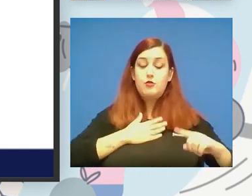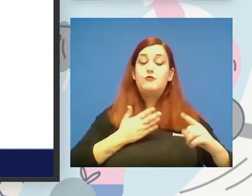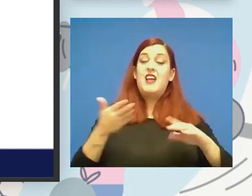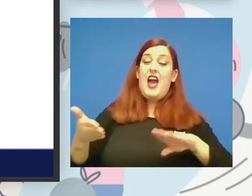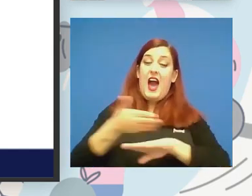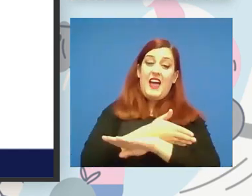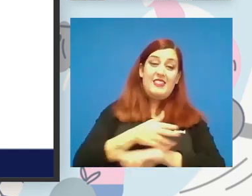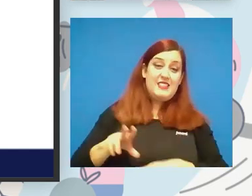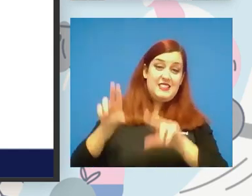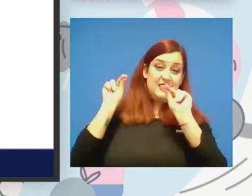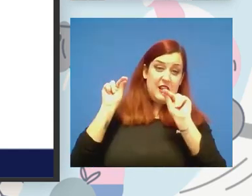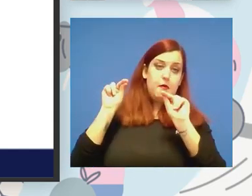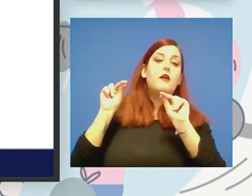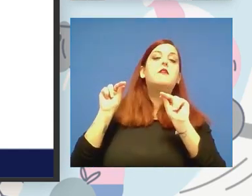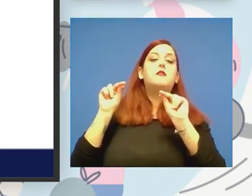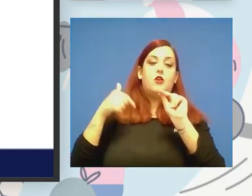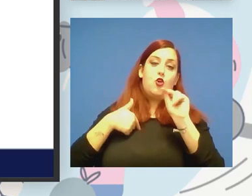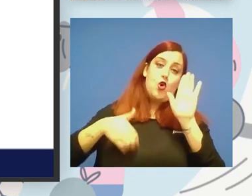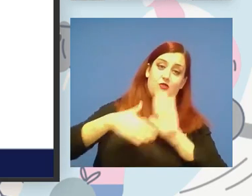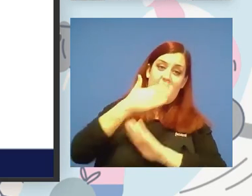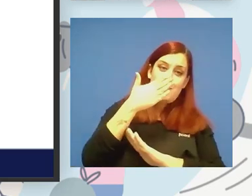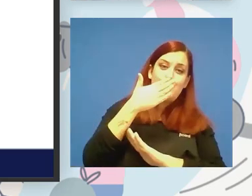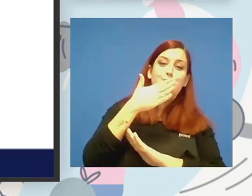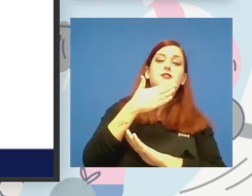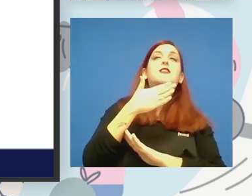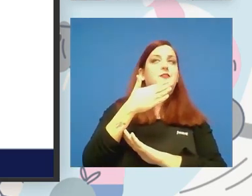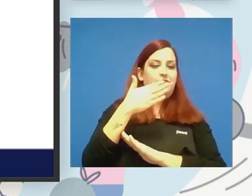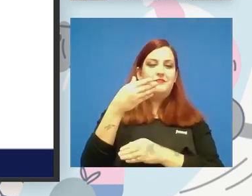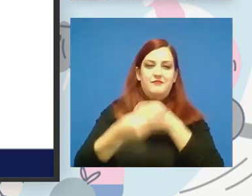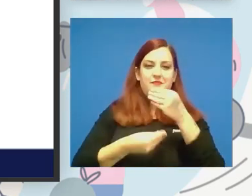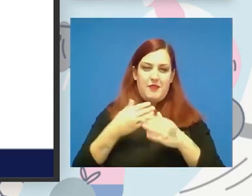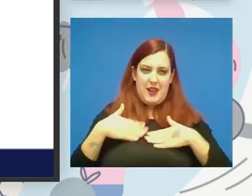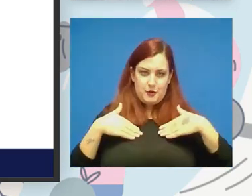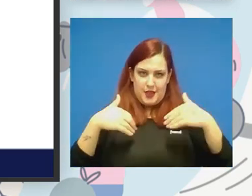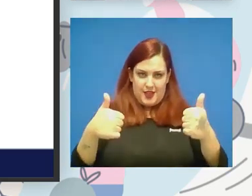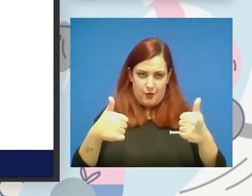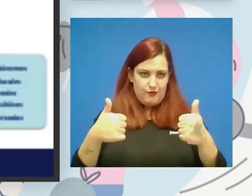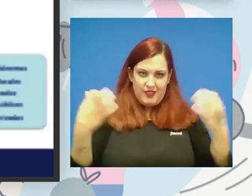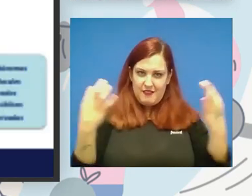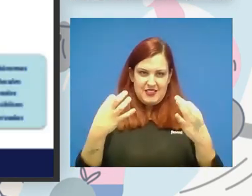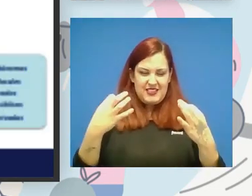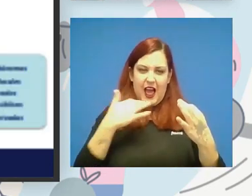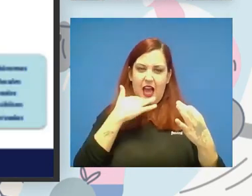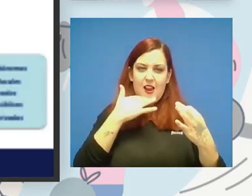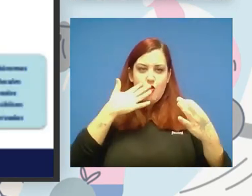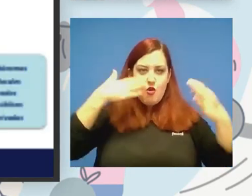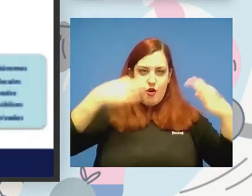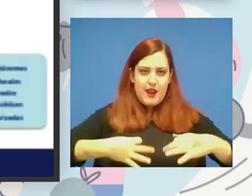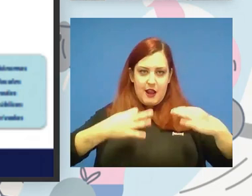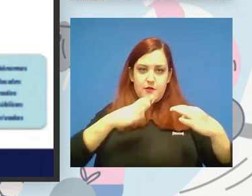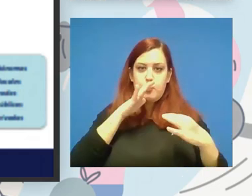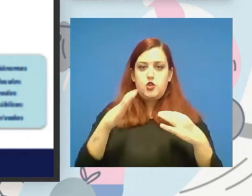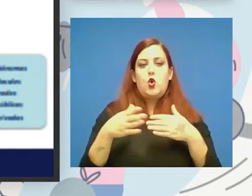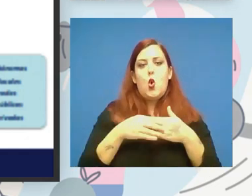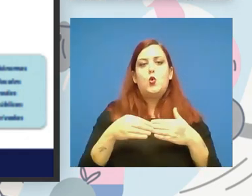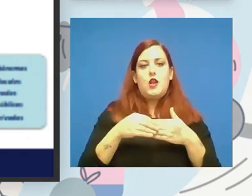que no estemos no sabemos cuánto tiempo estaremos pero que por lo menos sea una realidad entonces lo utilizaríamos